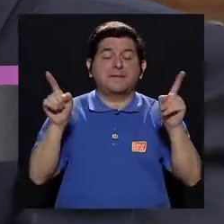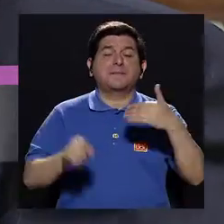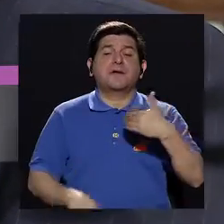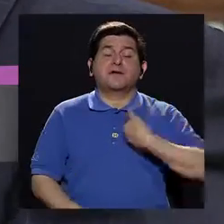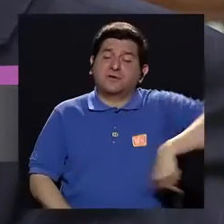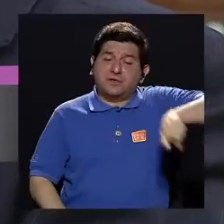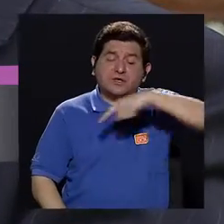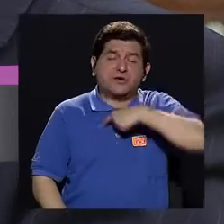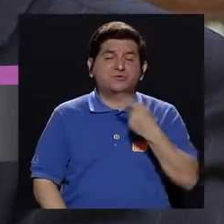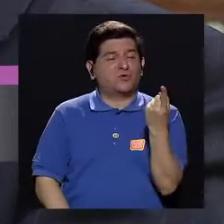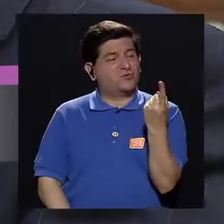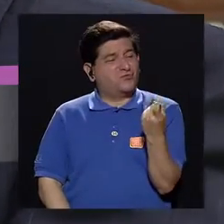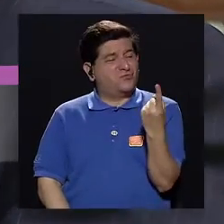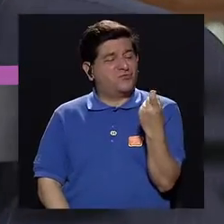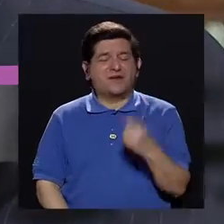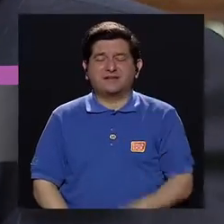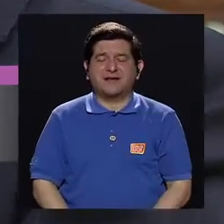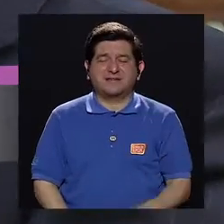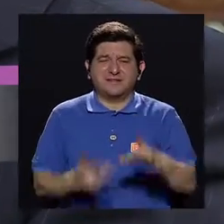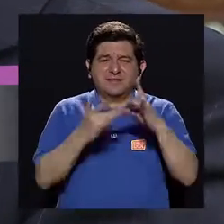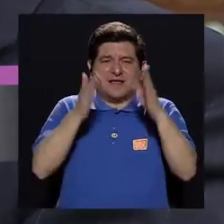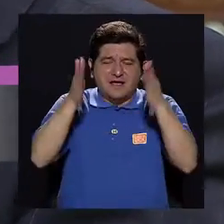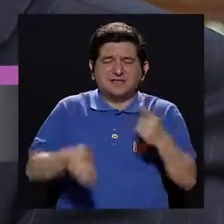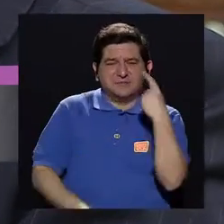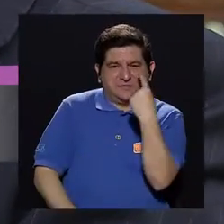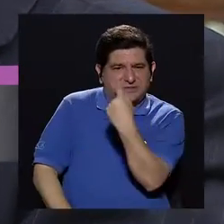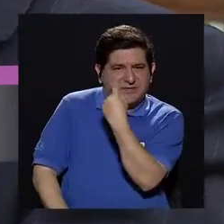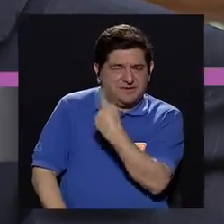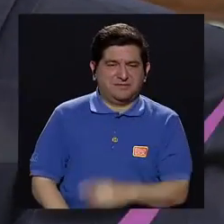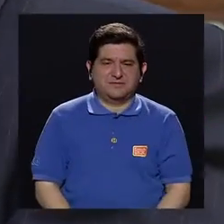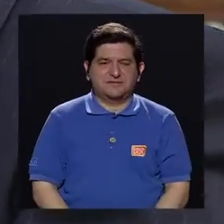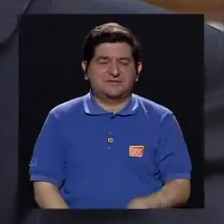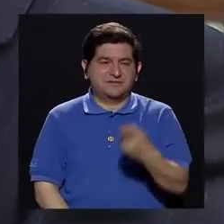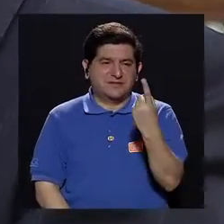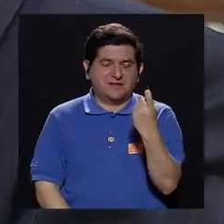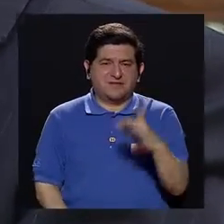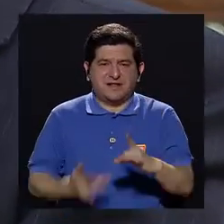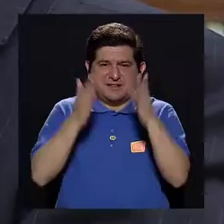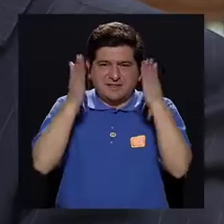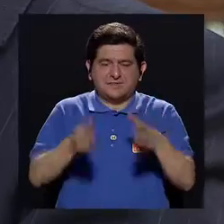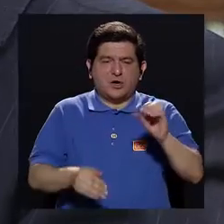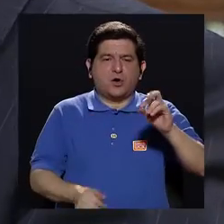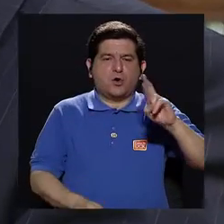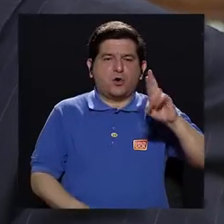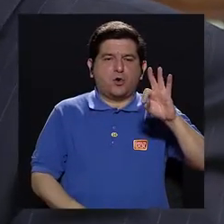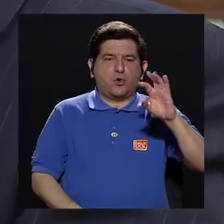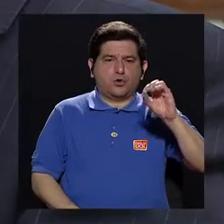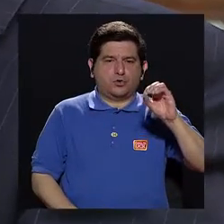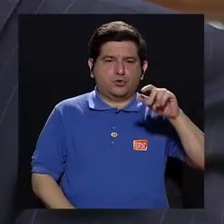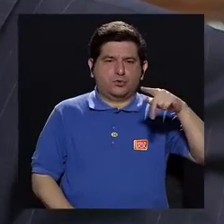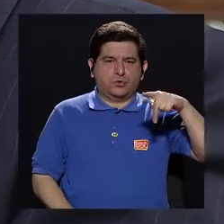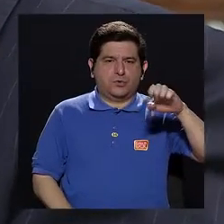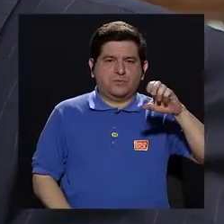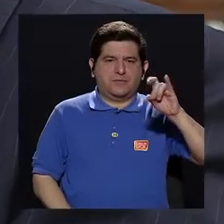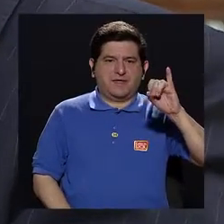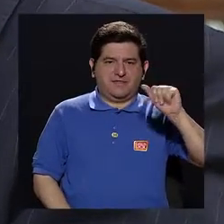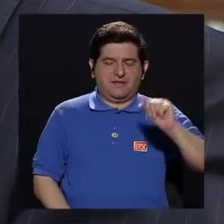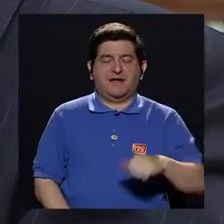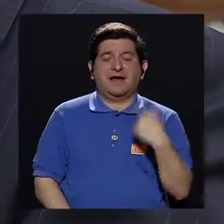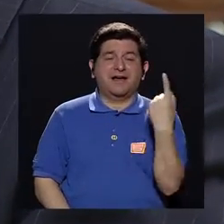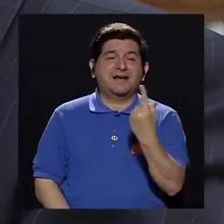Pero sí tenemos faltantes oftalmólogos, tenemos, obviamente, faltantes ortopedistas. La historia